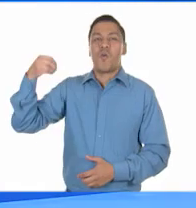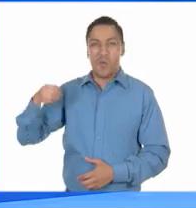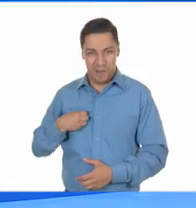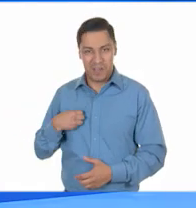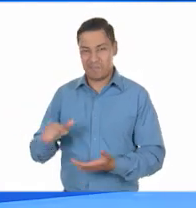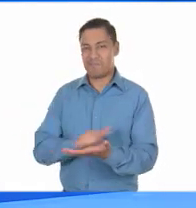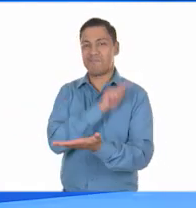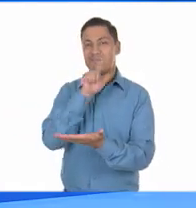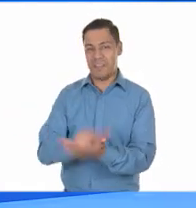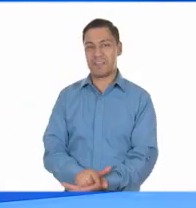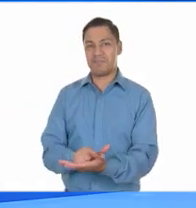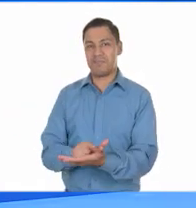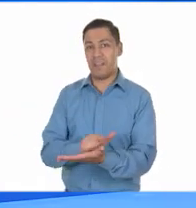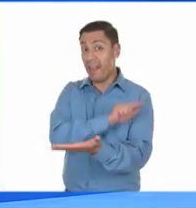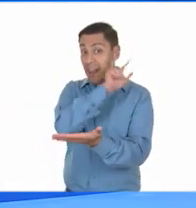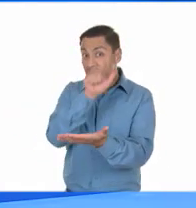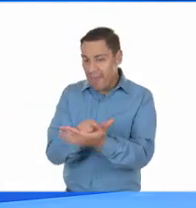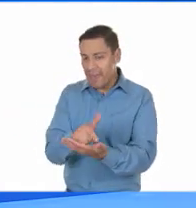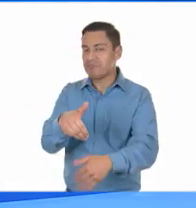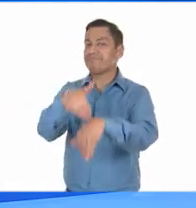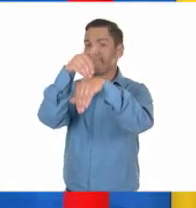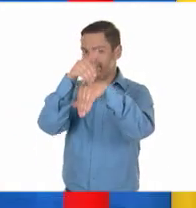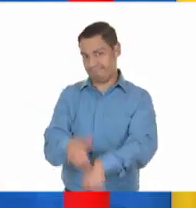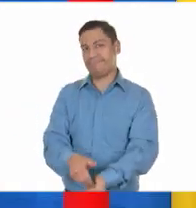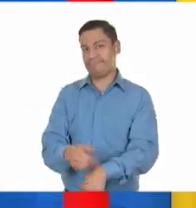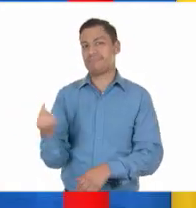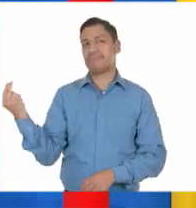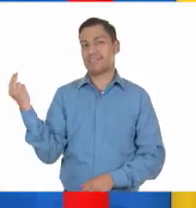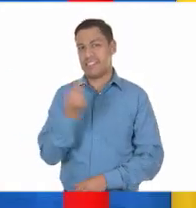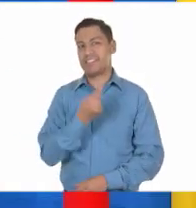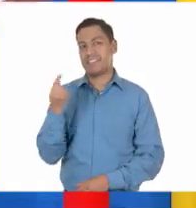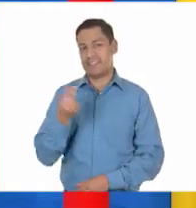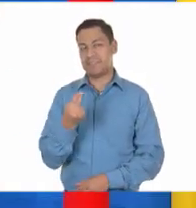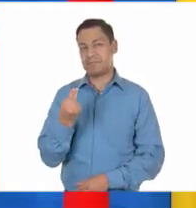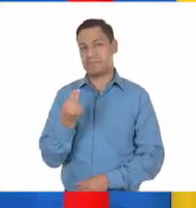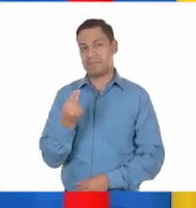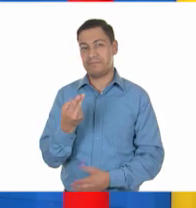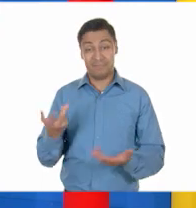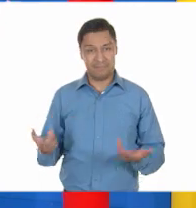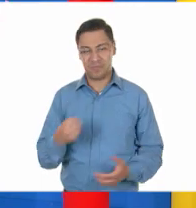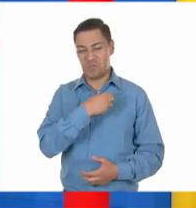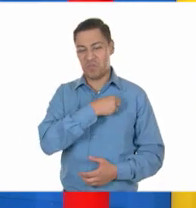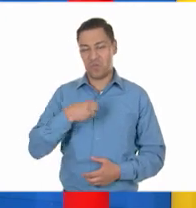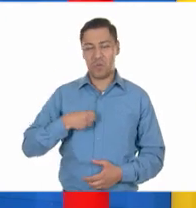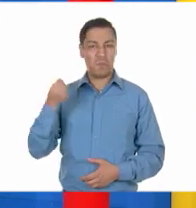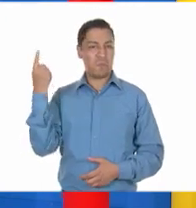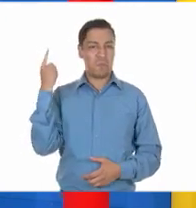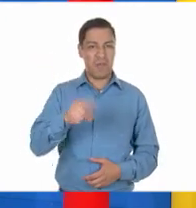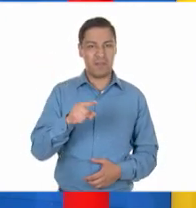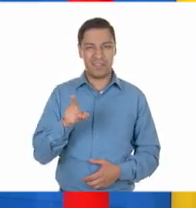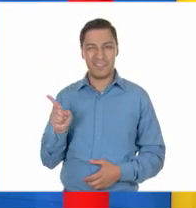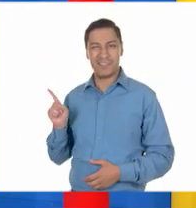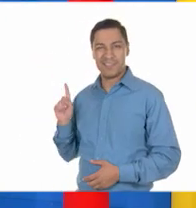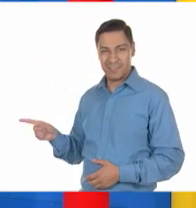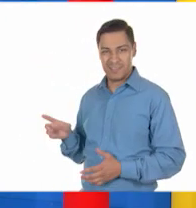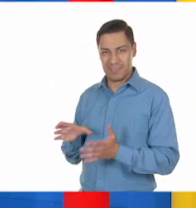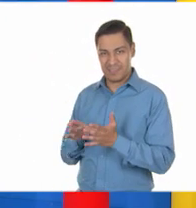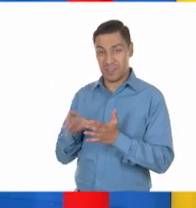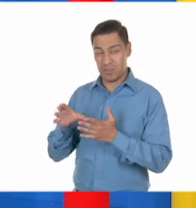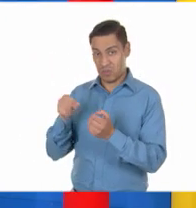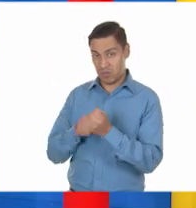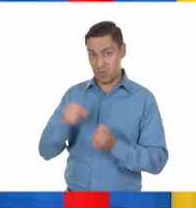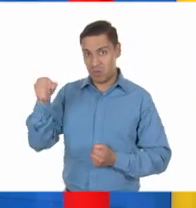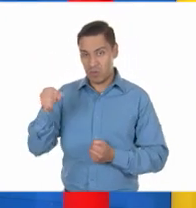una ley y la ley se tiene que cumplir. Exacto. Además de lo que ya vimos, la constitución garantizó algunos otros